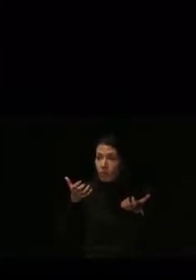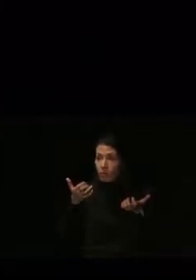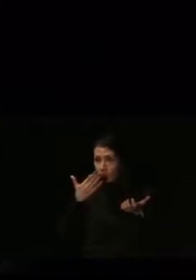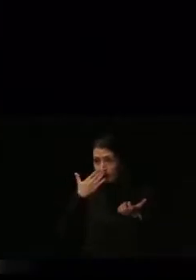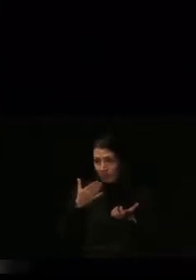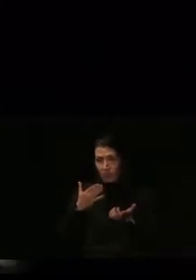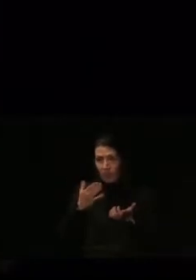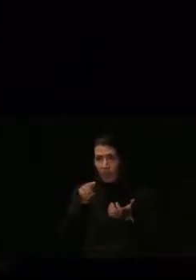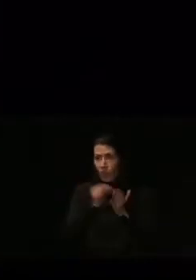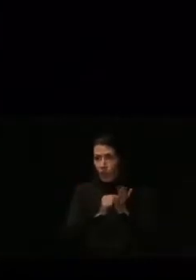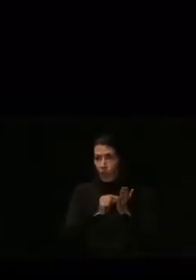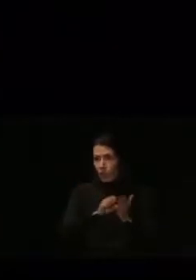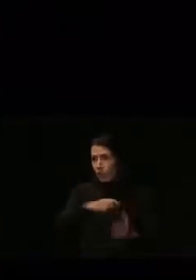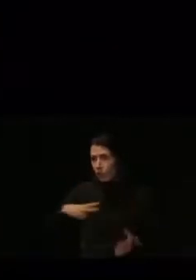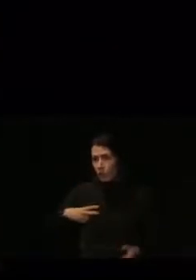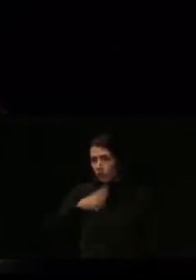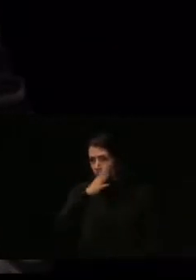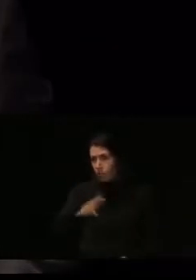una nota extraordinaria.